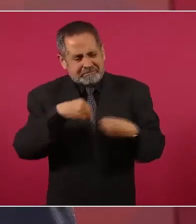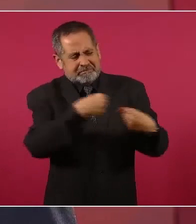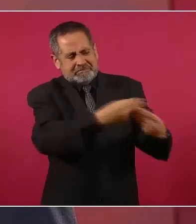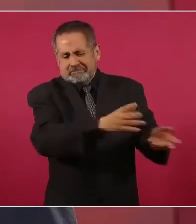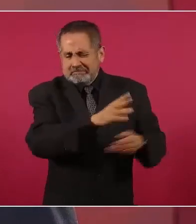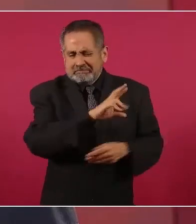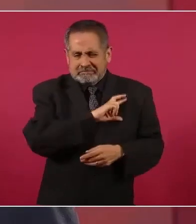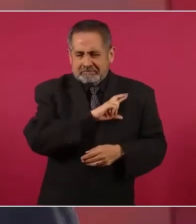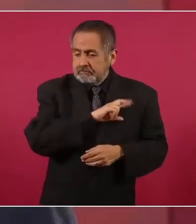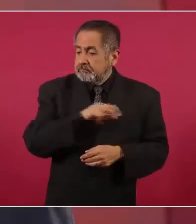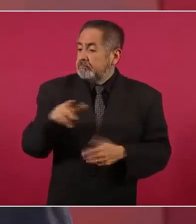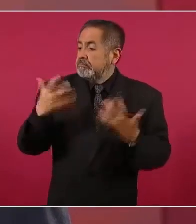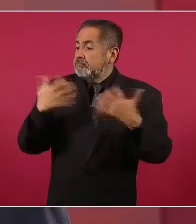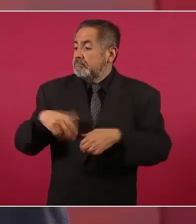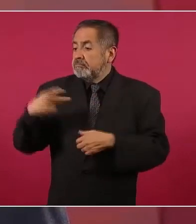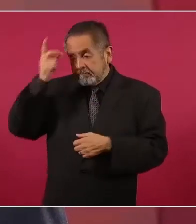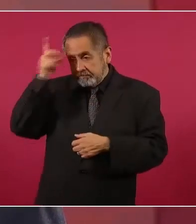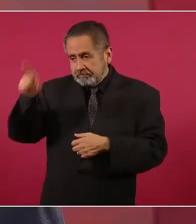públicas.